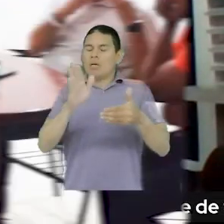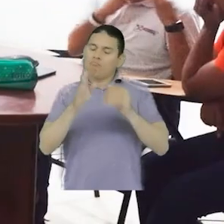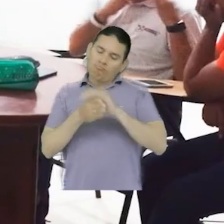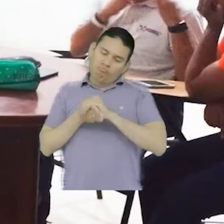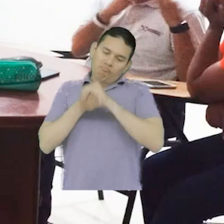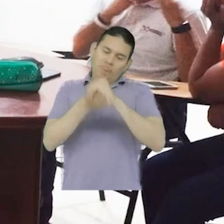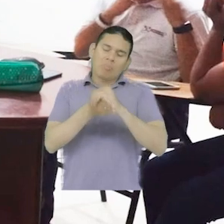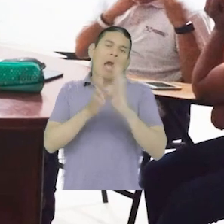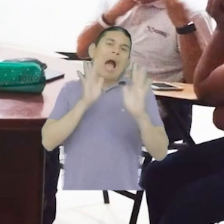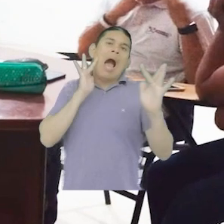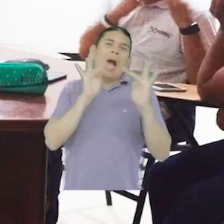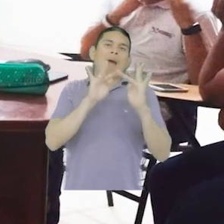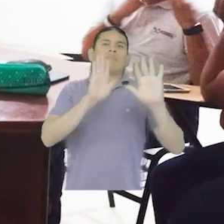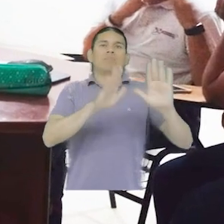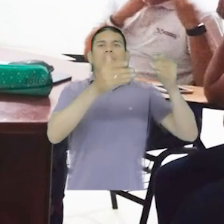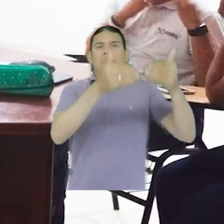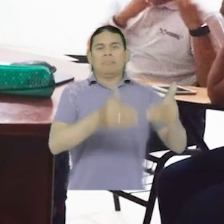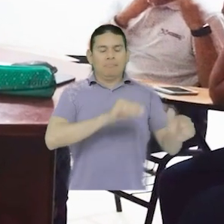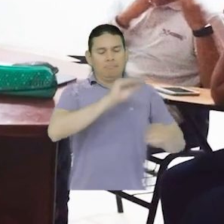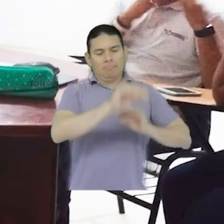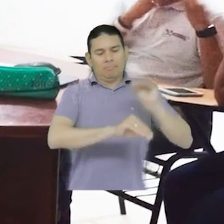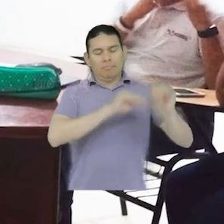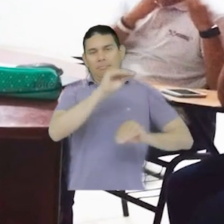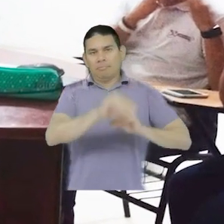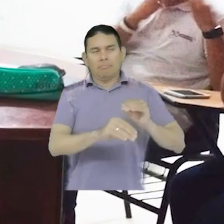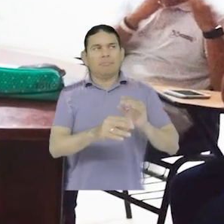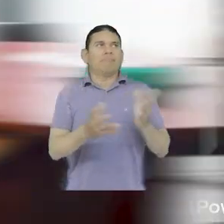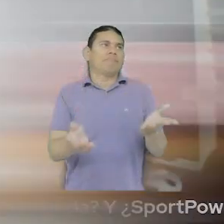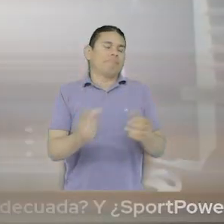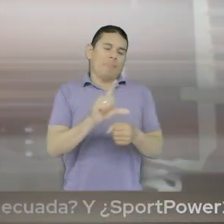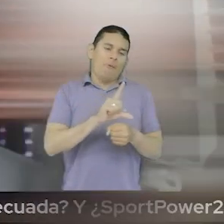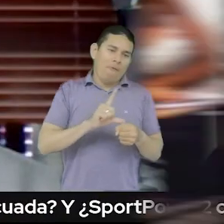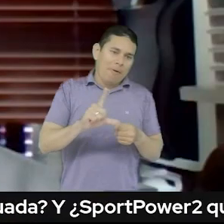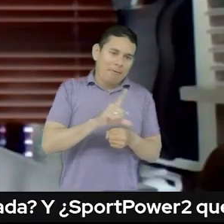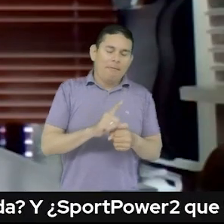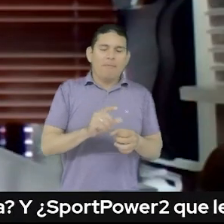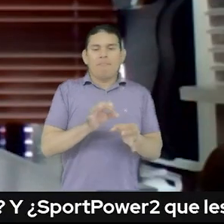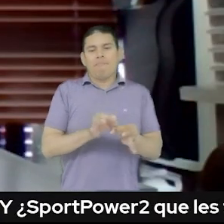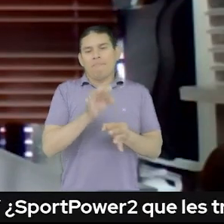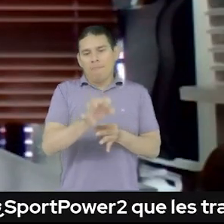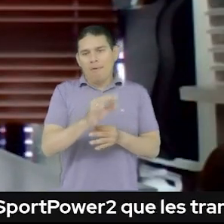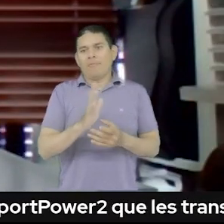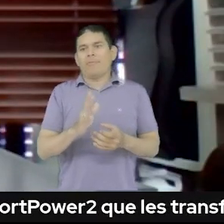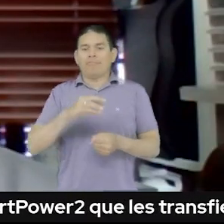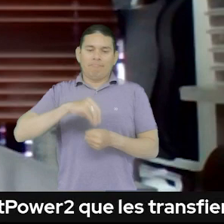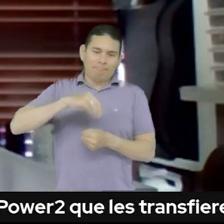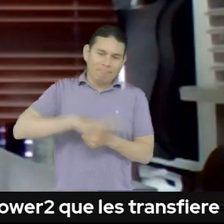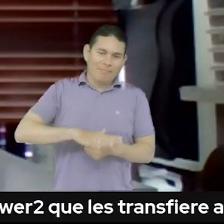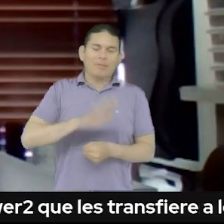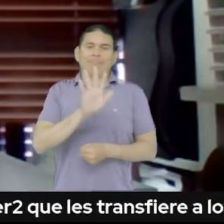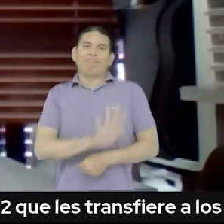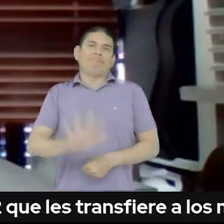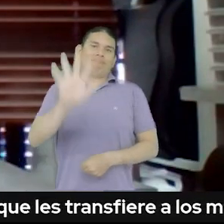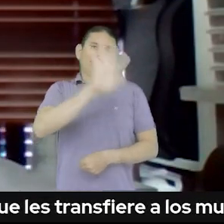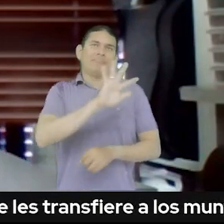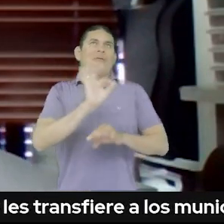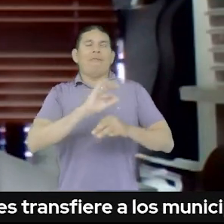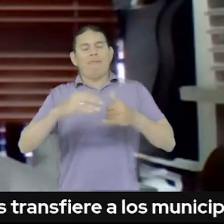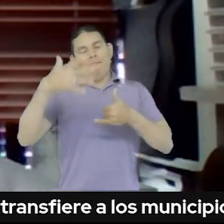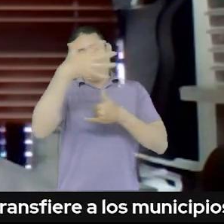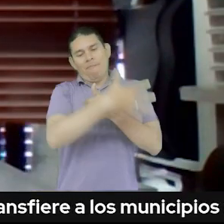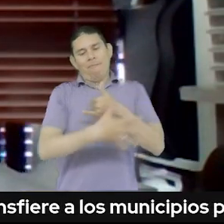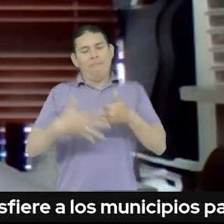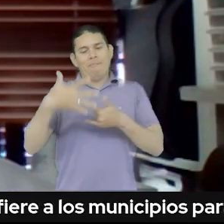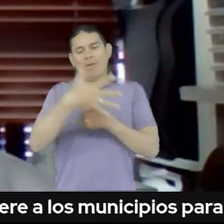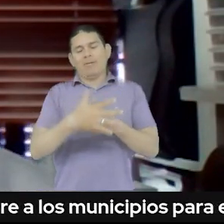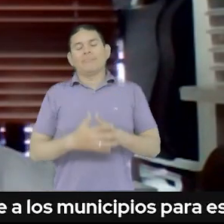método para hacer política pública en discapacidad, sea en una localidad, en un municipio, en un distrito, en un departamento o a